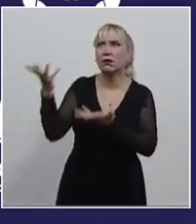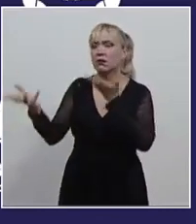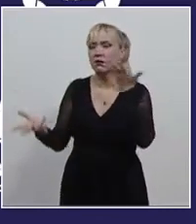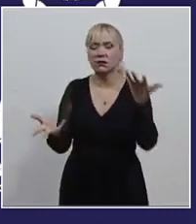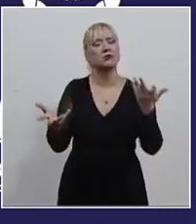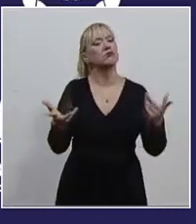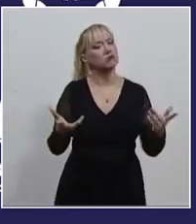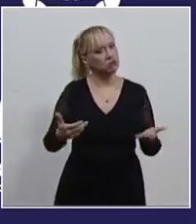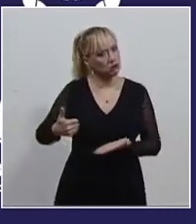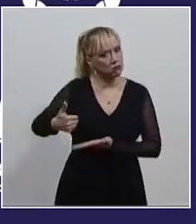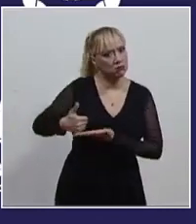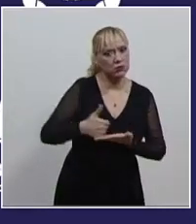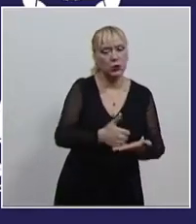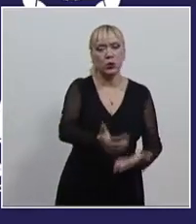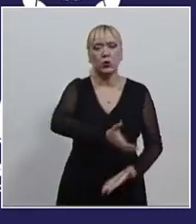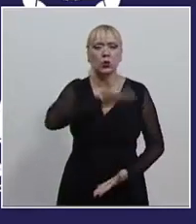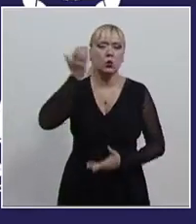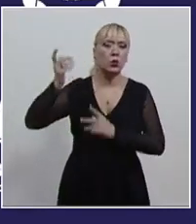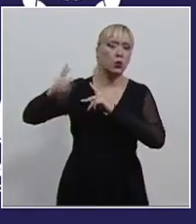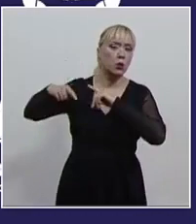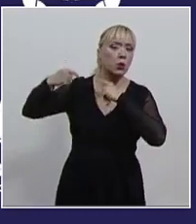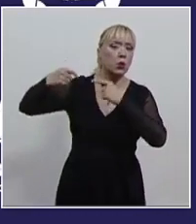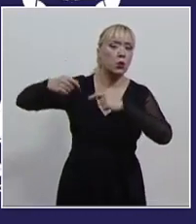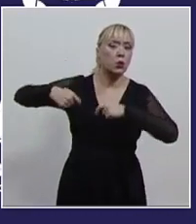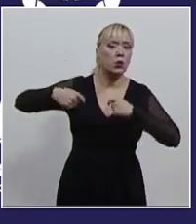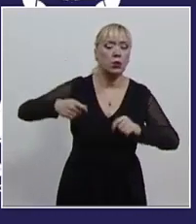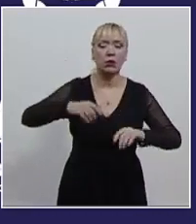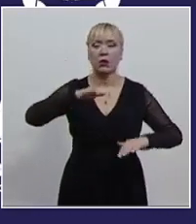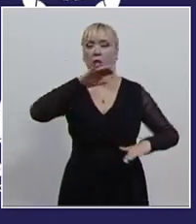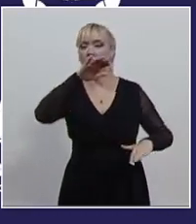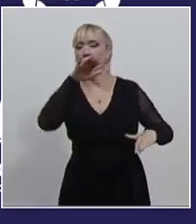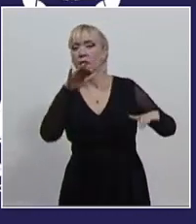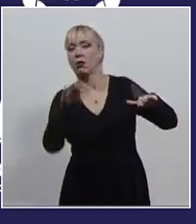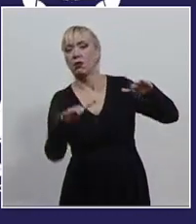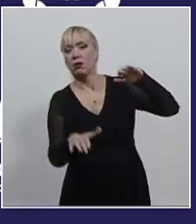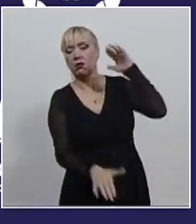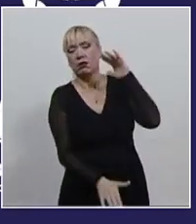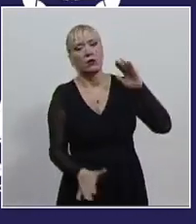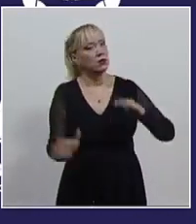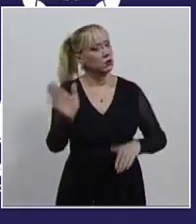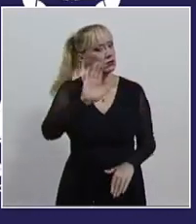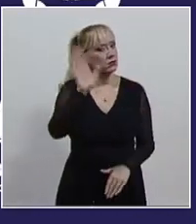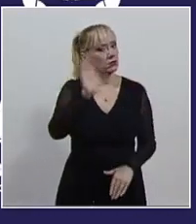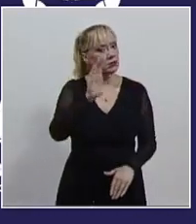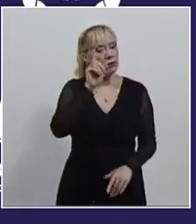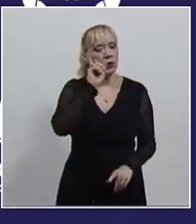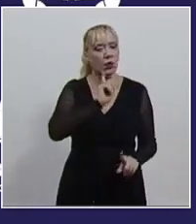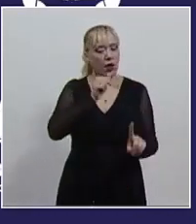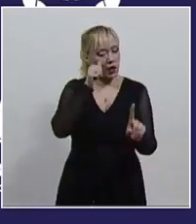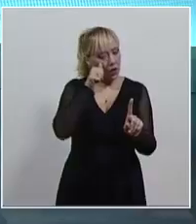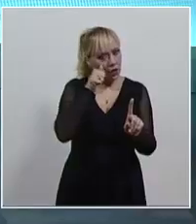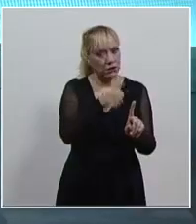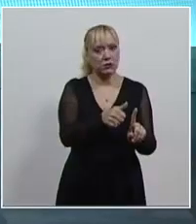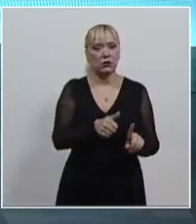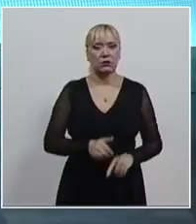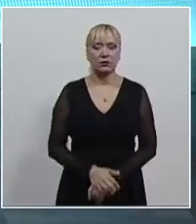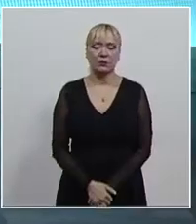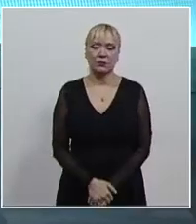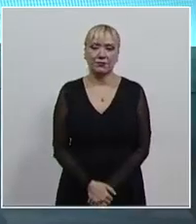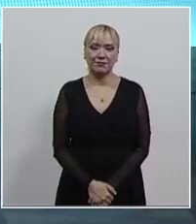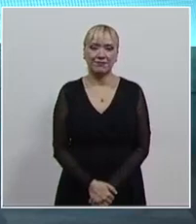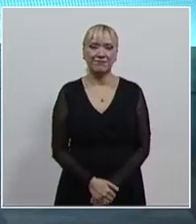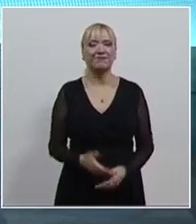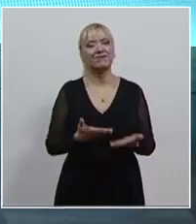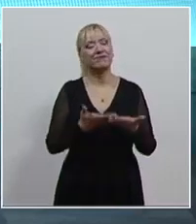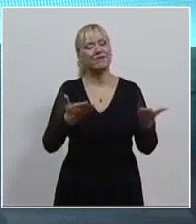prácticas tradicionales formalistas que deforman la justicia para las mujeres. En